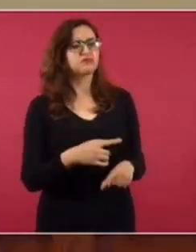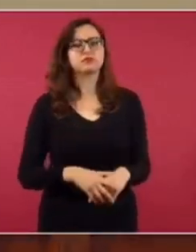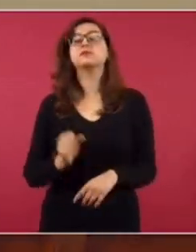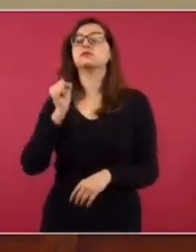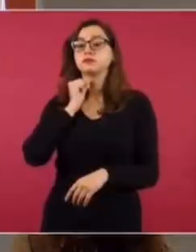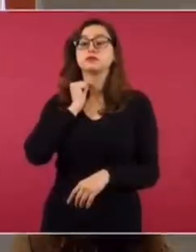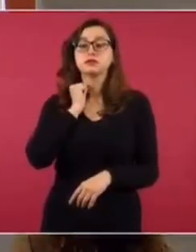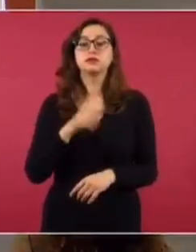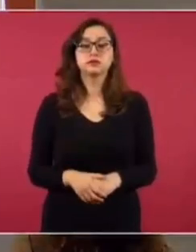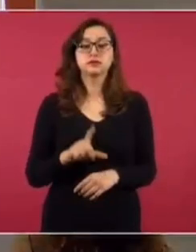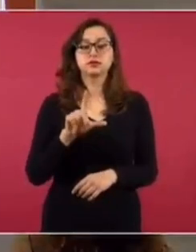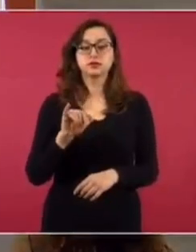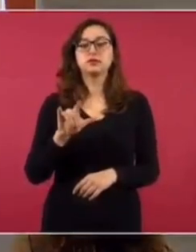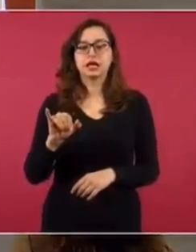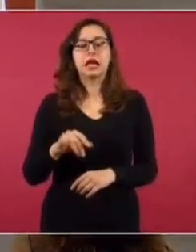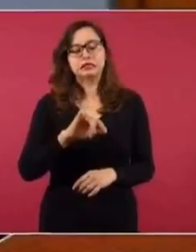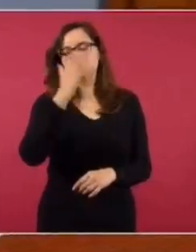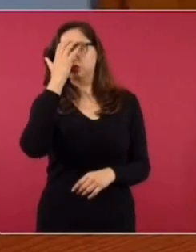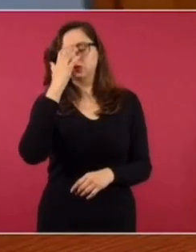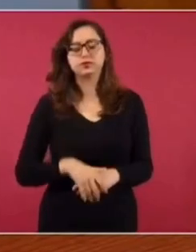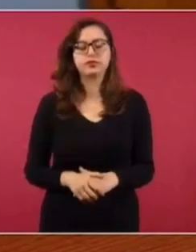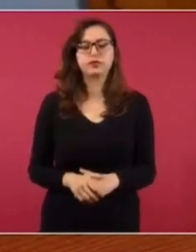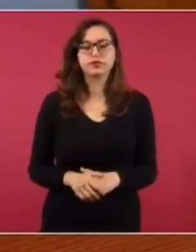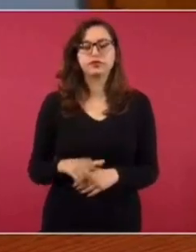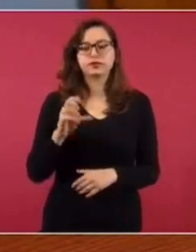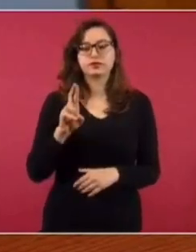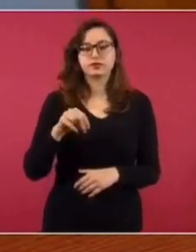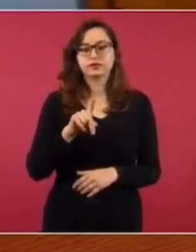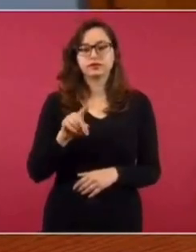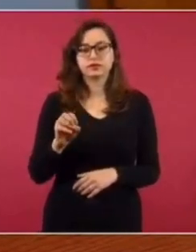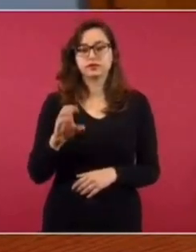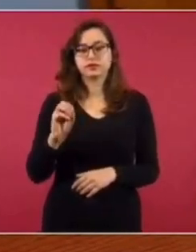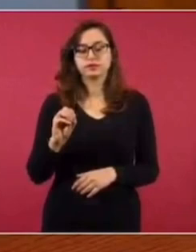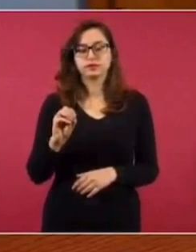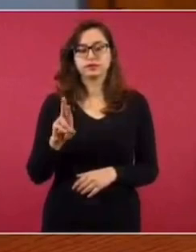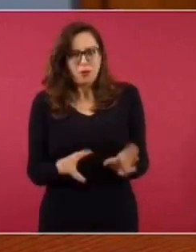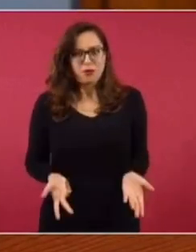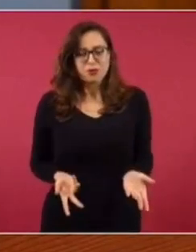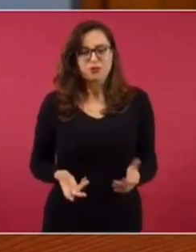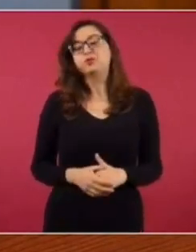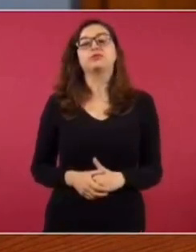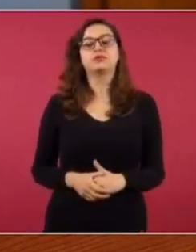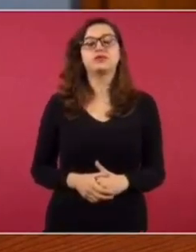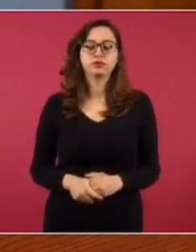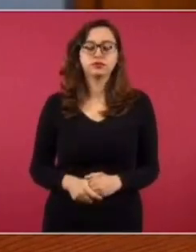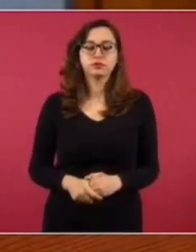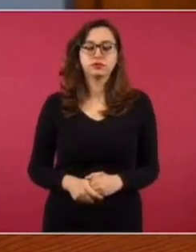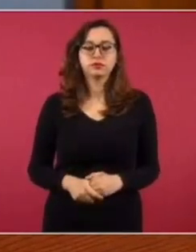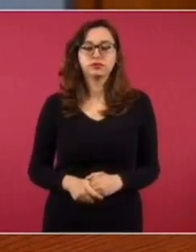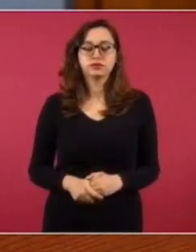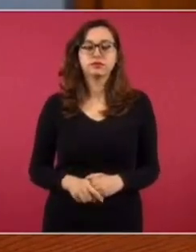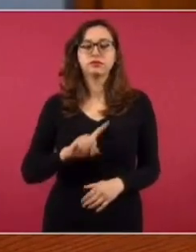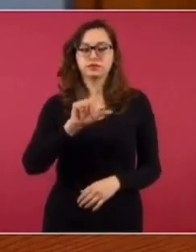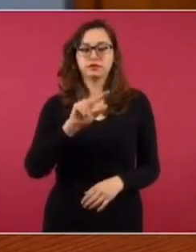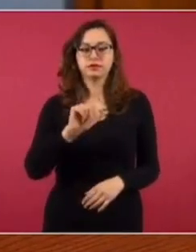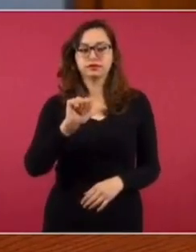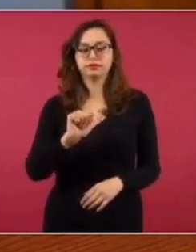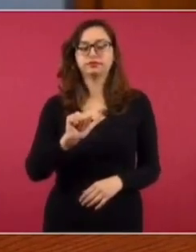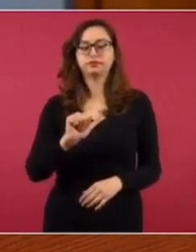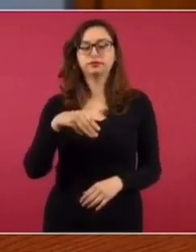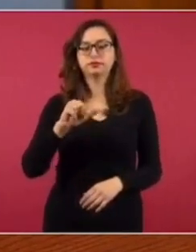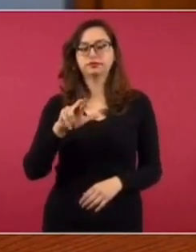Senador. Lili Téllez, secretario. Lorenzo Córdoba, pero ese es el del INE, ese no puede. Donaldo Colosio, Margarita Zavala,